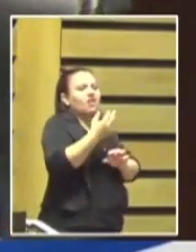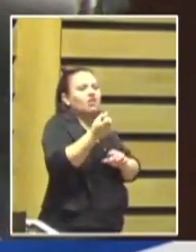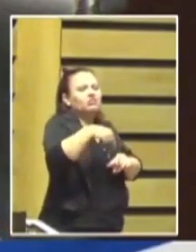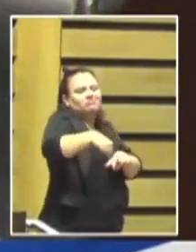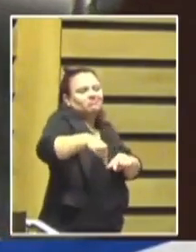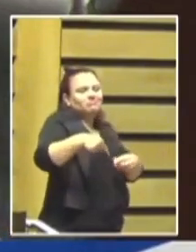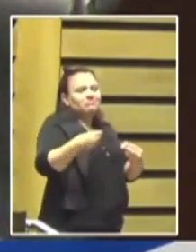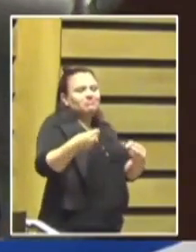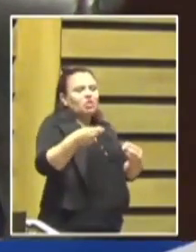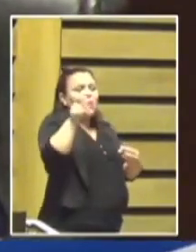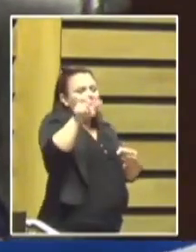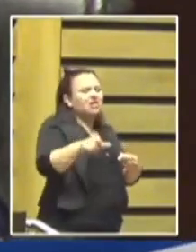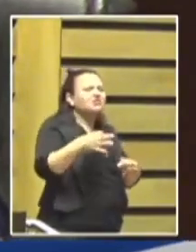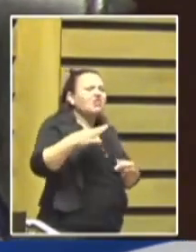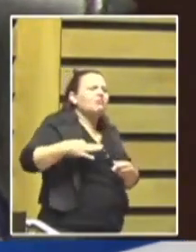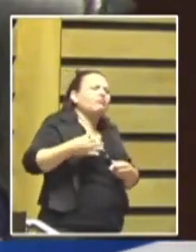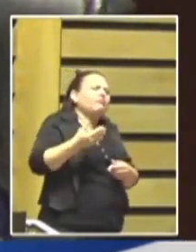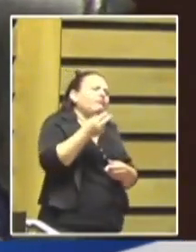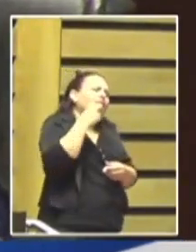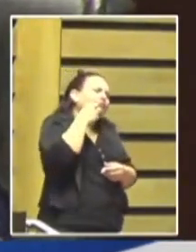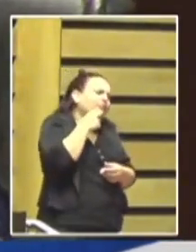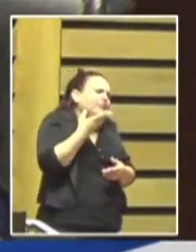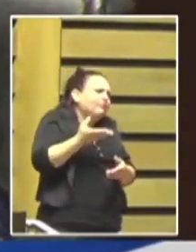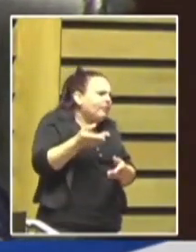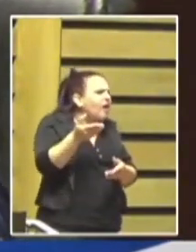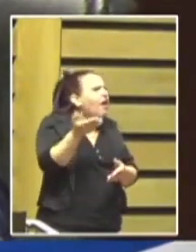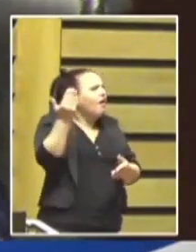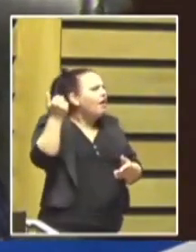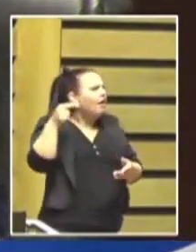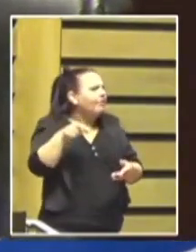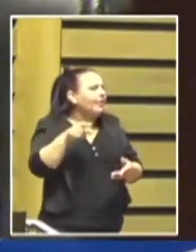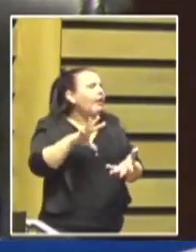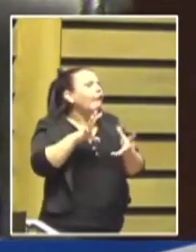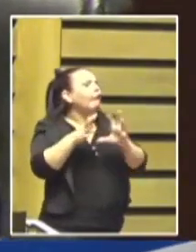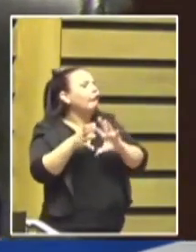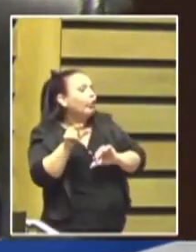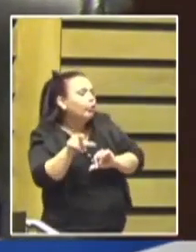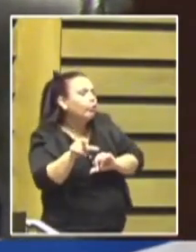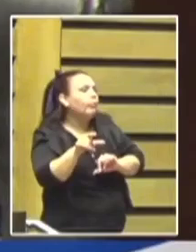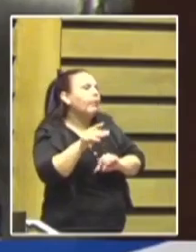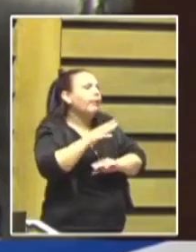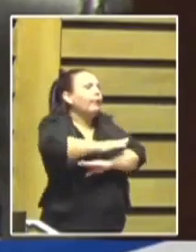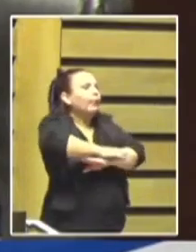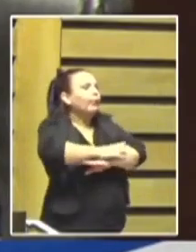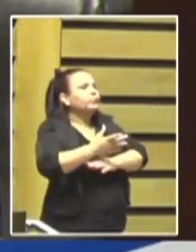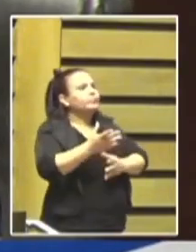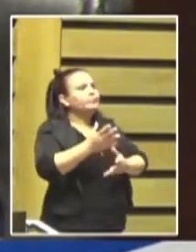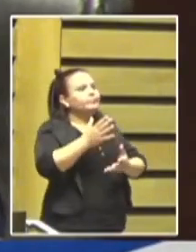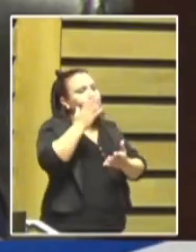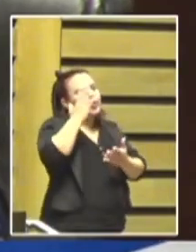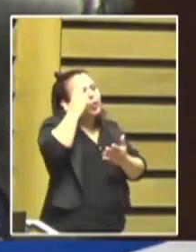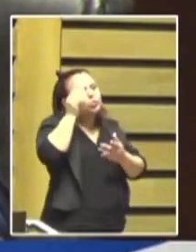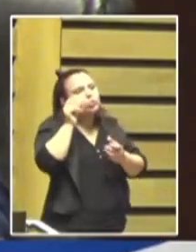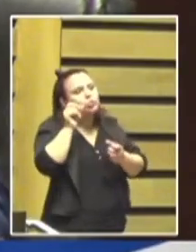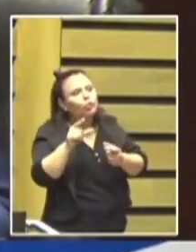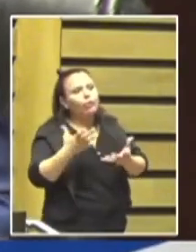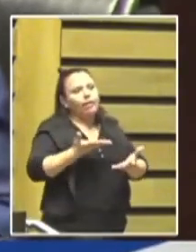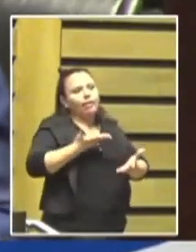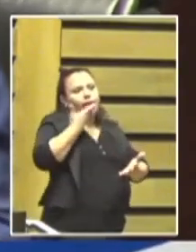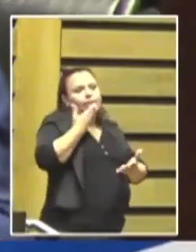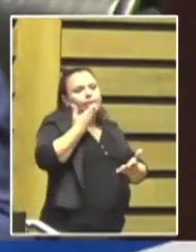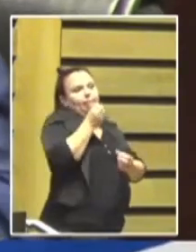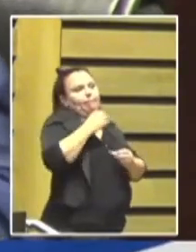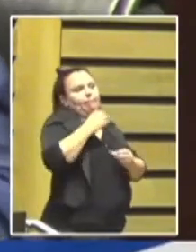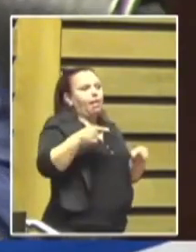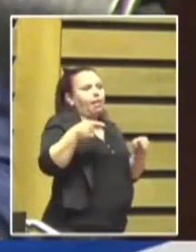más antiguo, y en su momento hablar así contra una mujer estaba bien visto, hoy por hoy eso no es